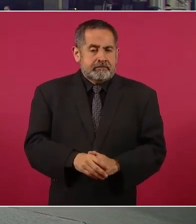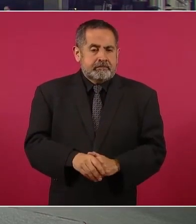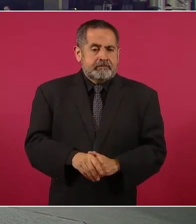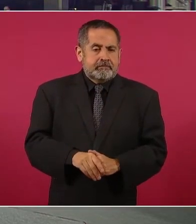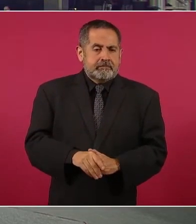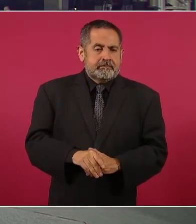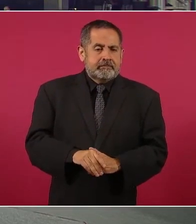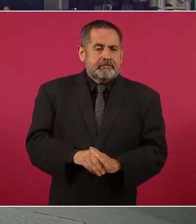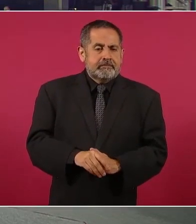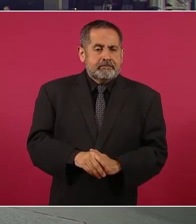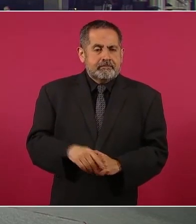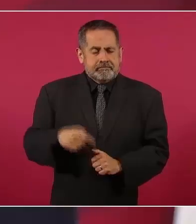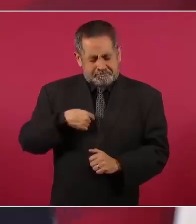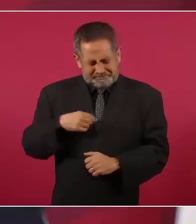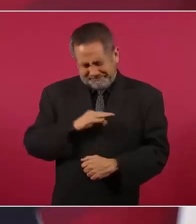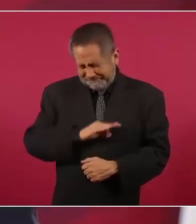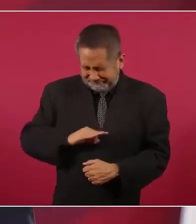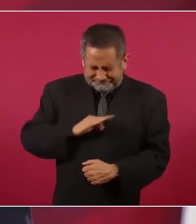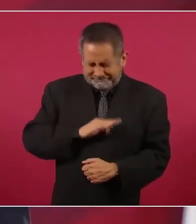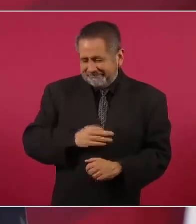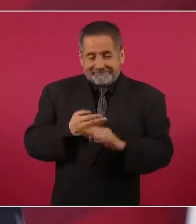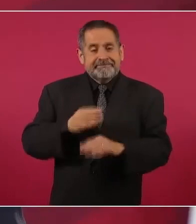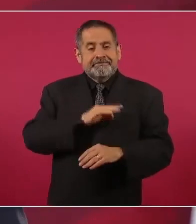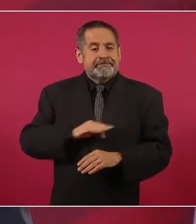estoy feliz, feliz, feliz.